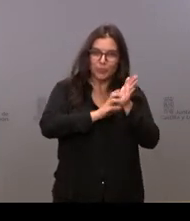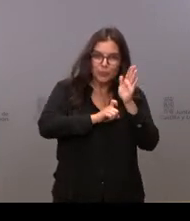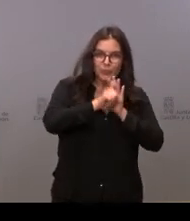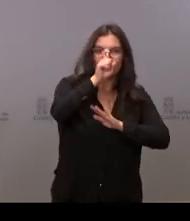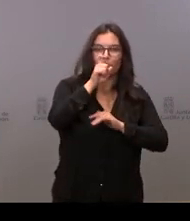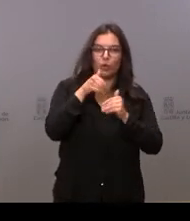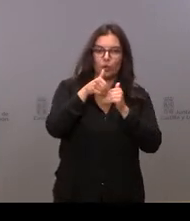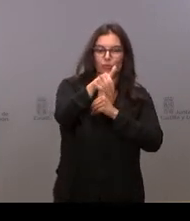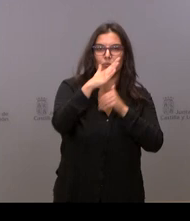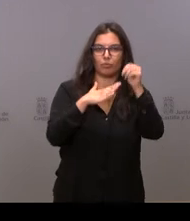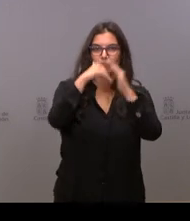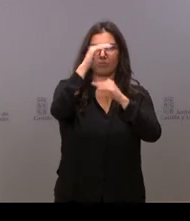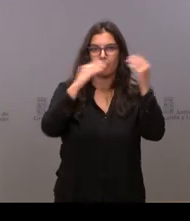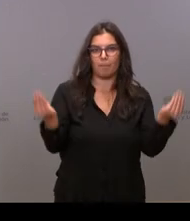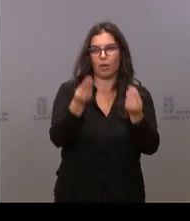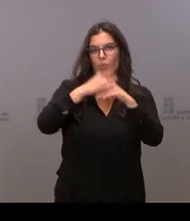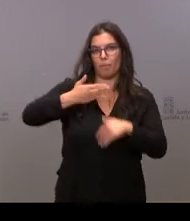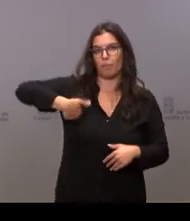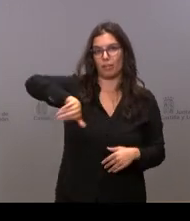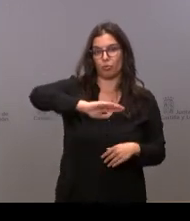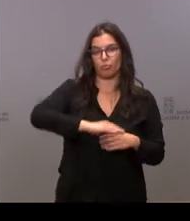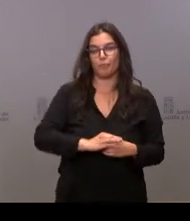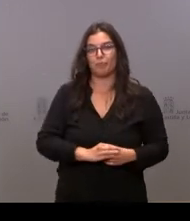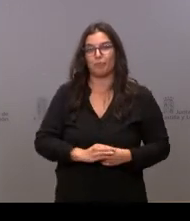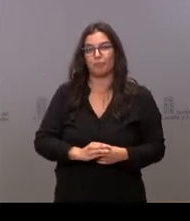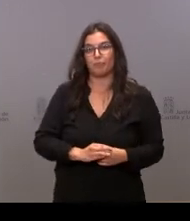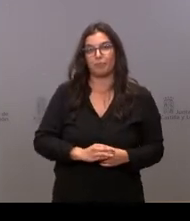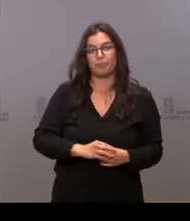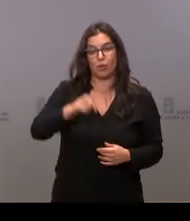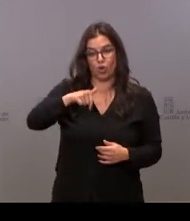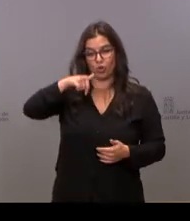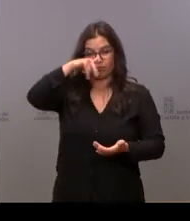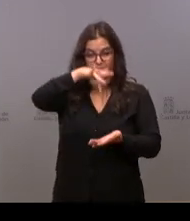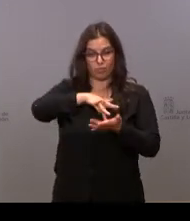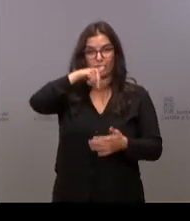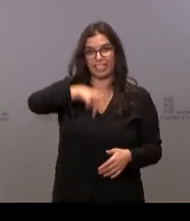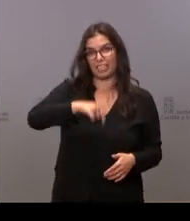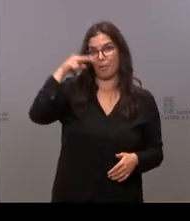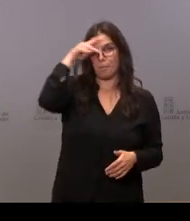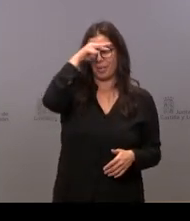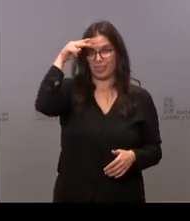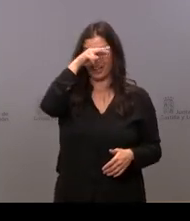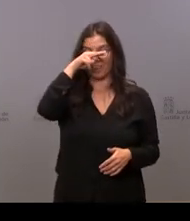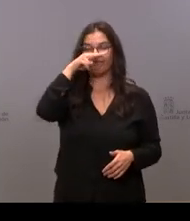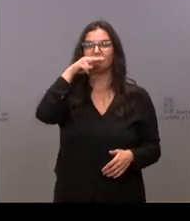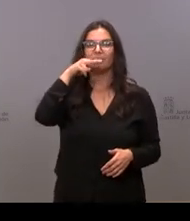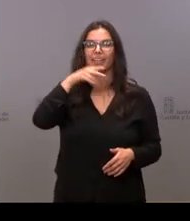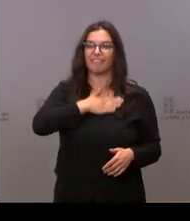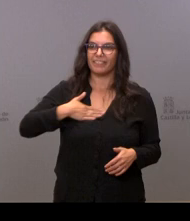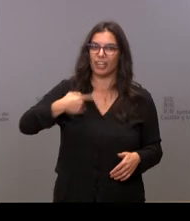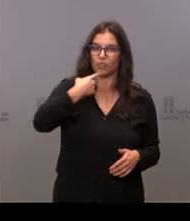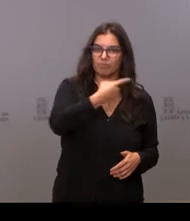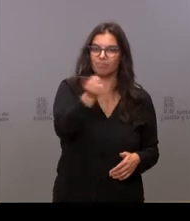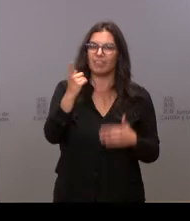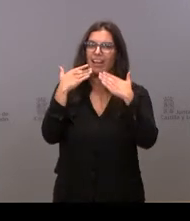un futuro mejor para todos. Y hoy, desde Medina, desde aquí, quiero daros